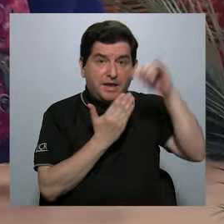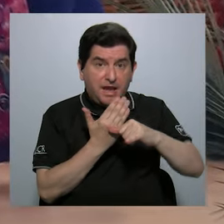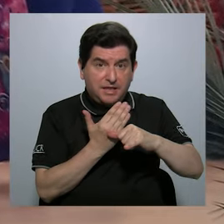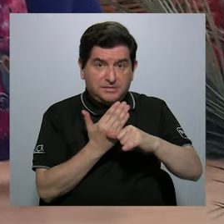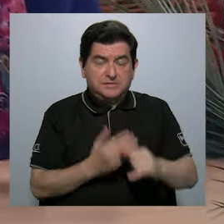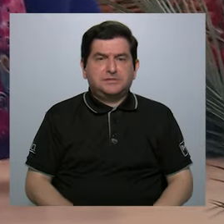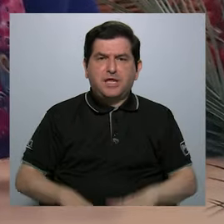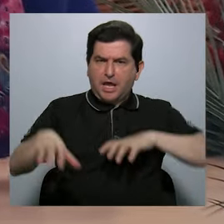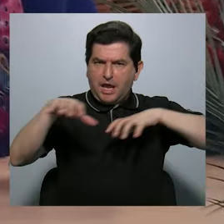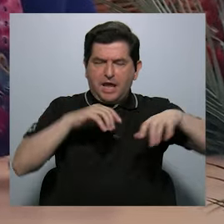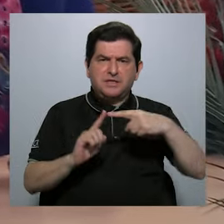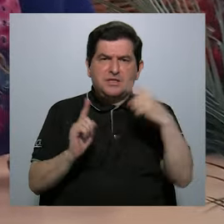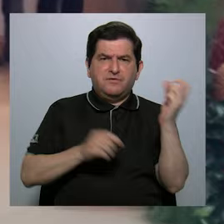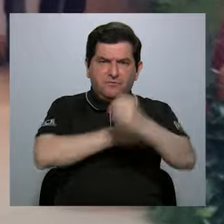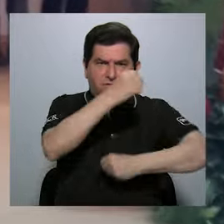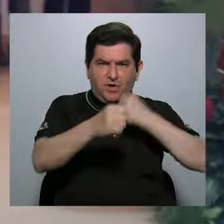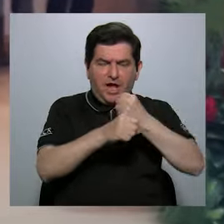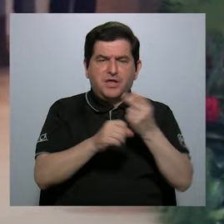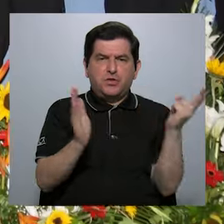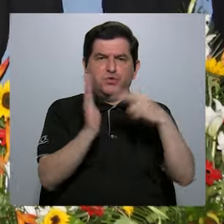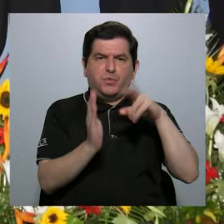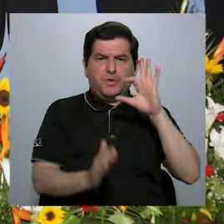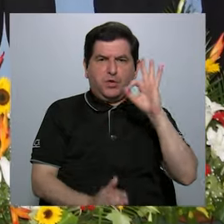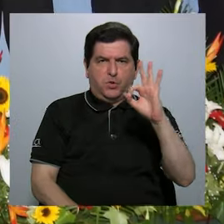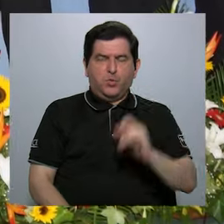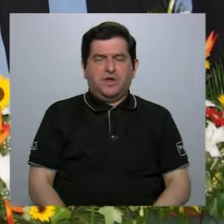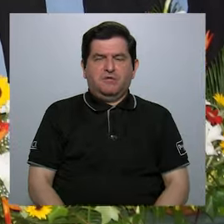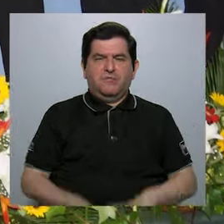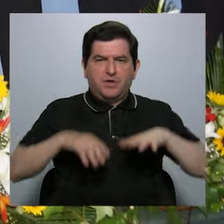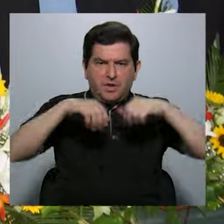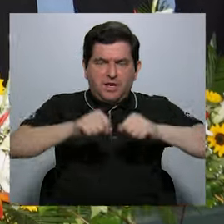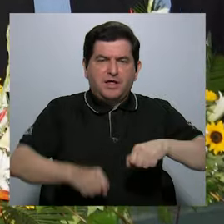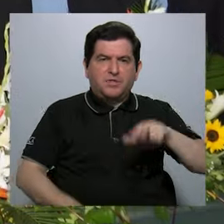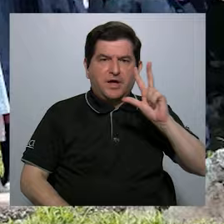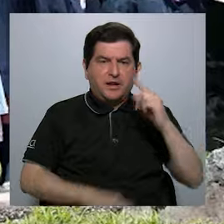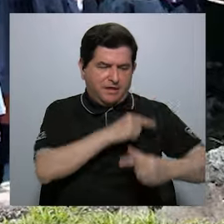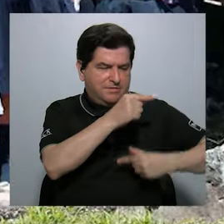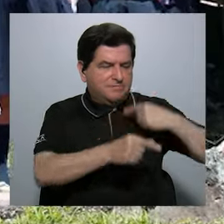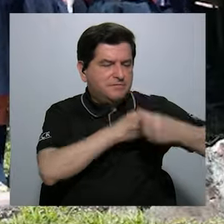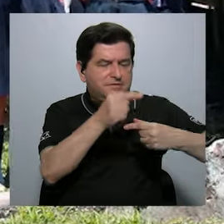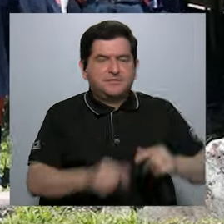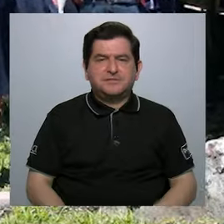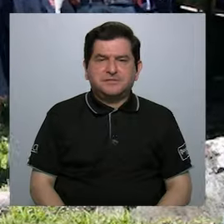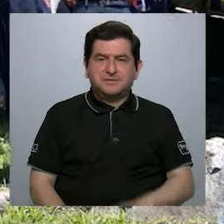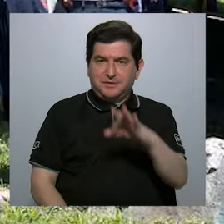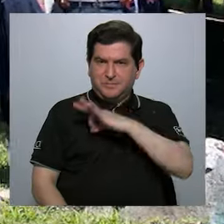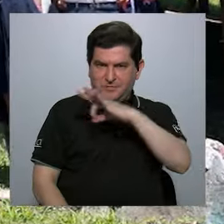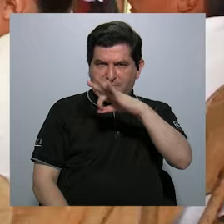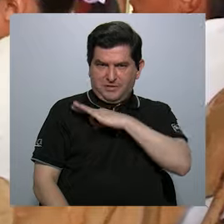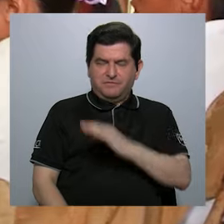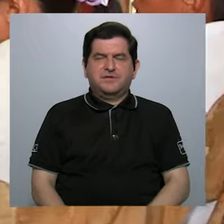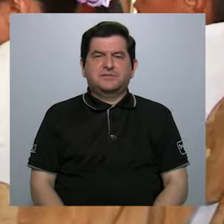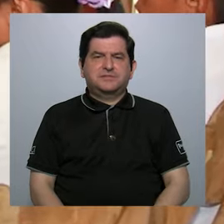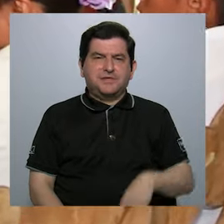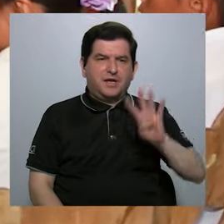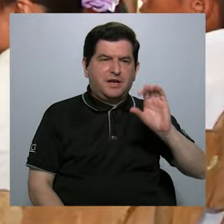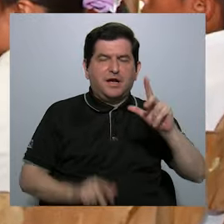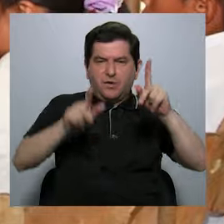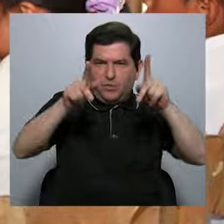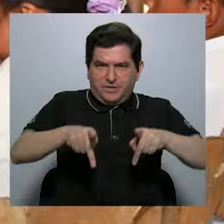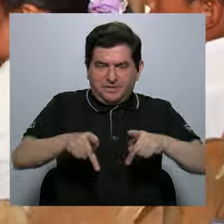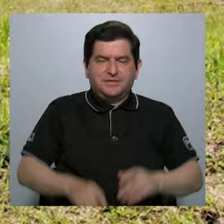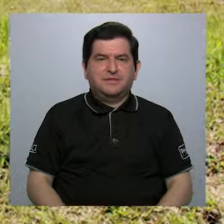Este proyecto se encuentra activo desde el 2009 y ha graduado tres generaciones, beneficiando más de 40